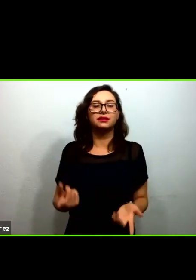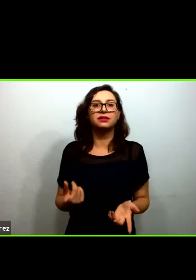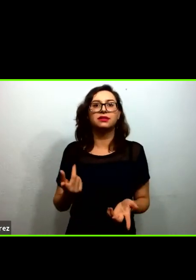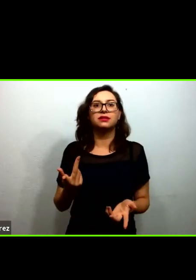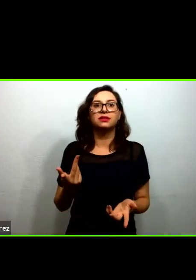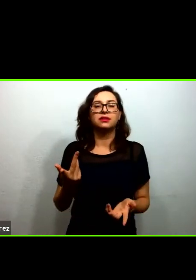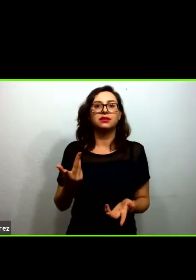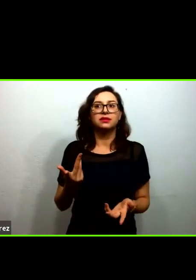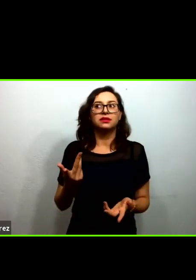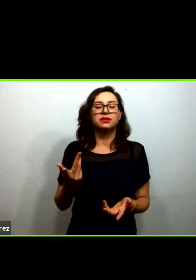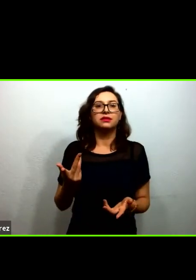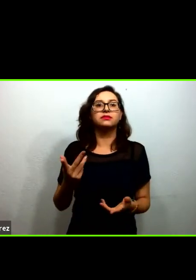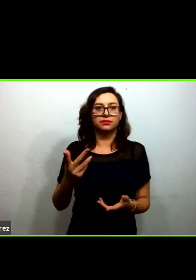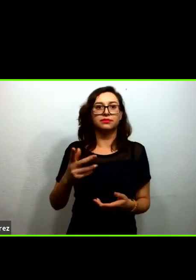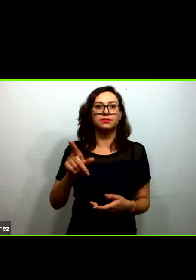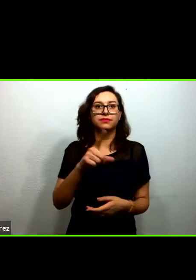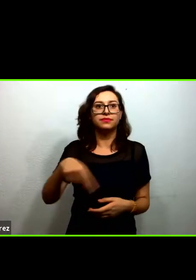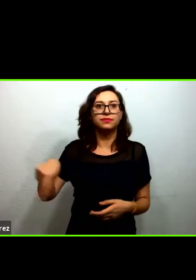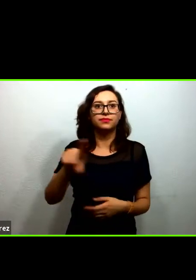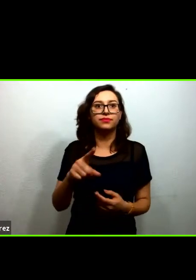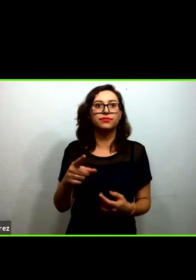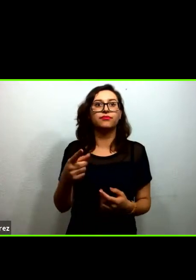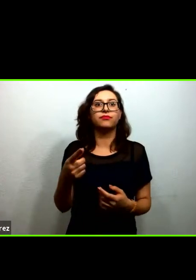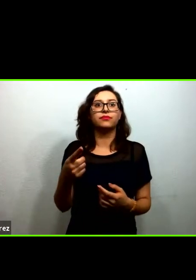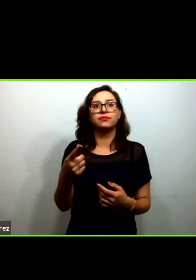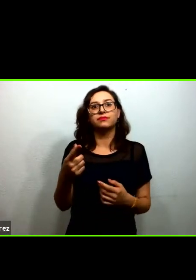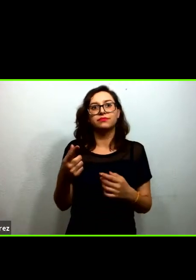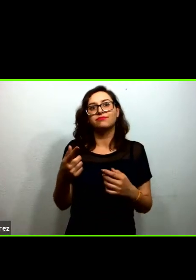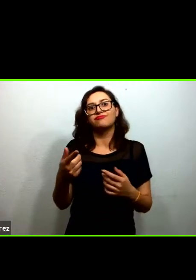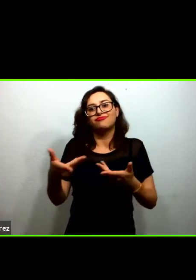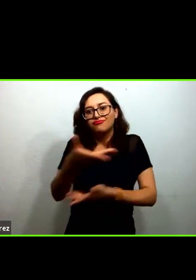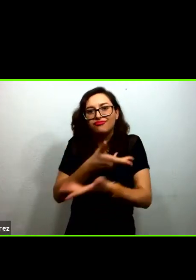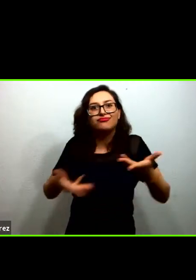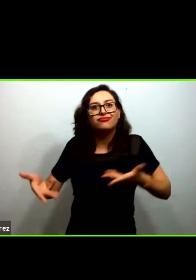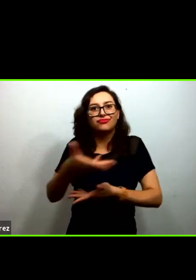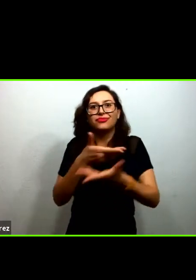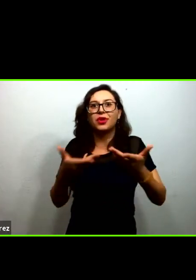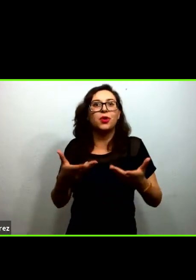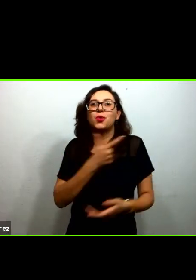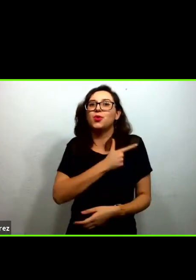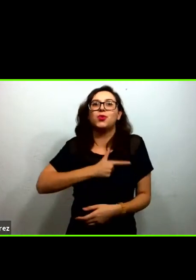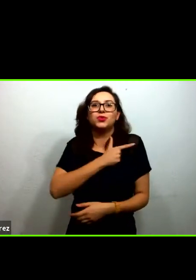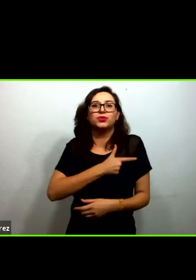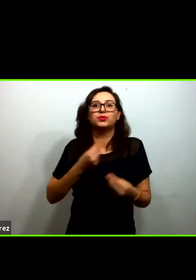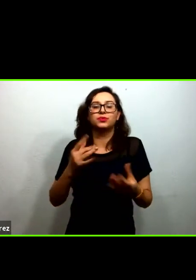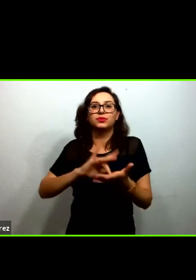UNICEF por esta invitación y a mis colegas ha sido un deleite compartir esta mesa con ustedes muchas gracias